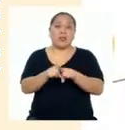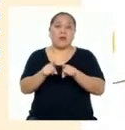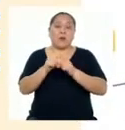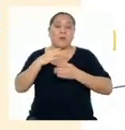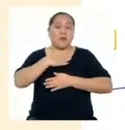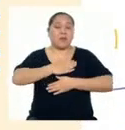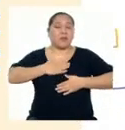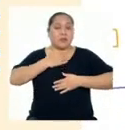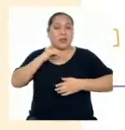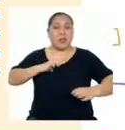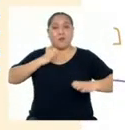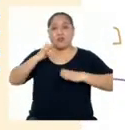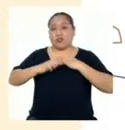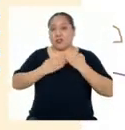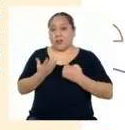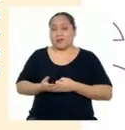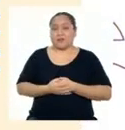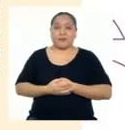bienestar emocional.